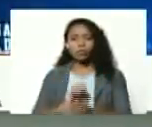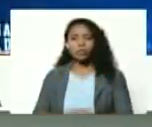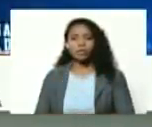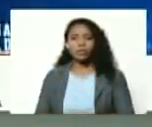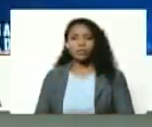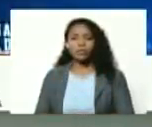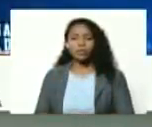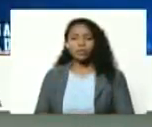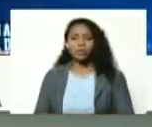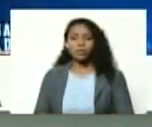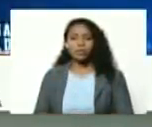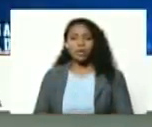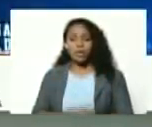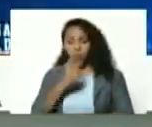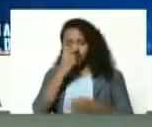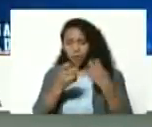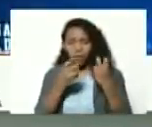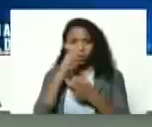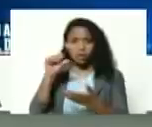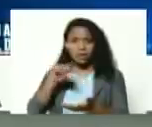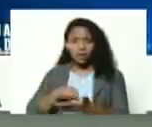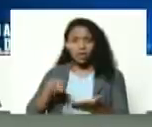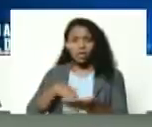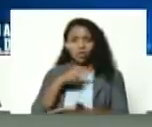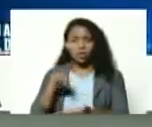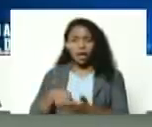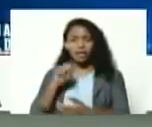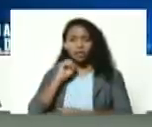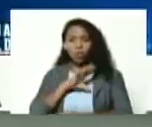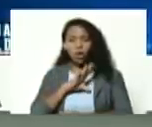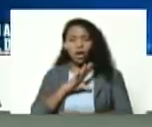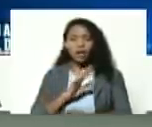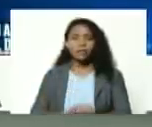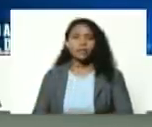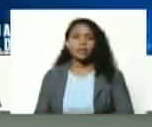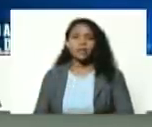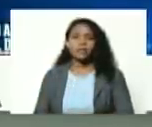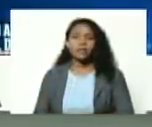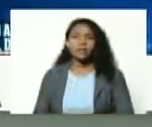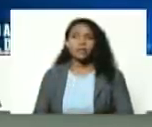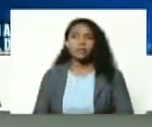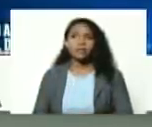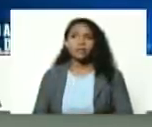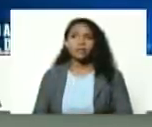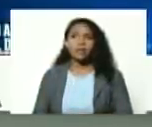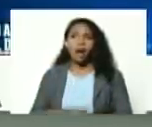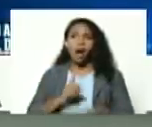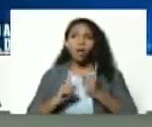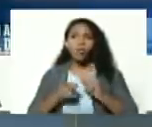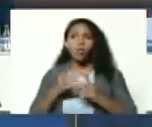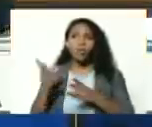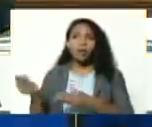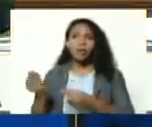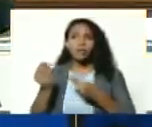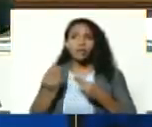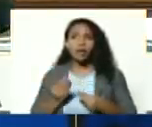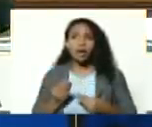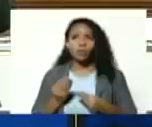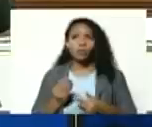Ñañez del centro nacional de la historia de los historiadores historiadoras algunos me entregaron